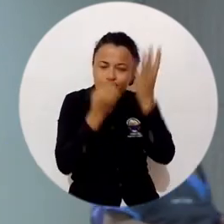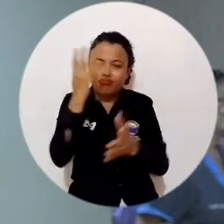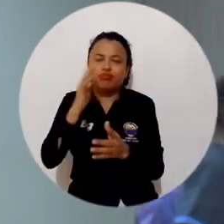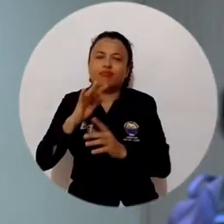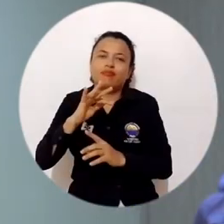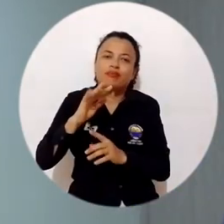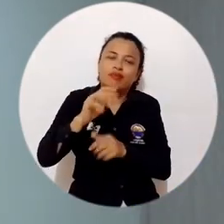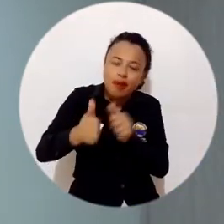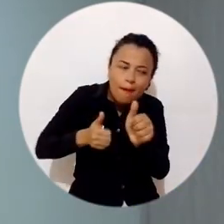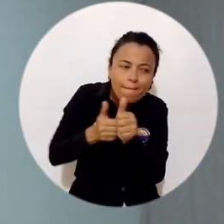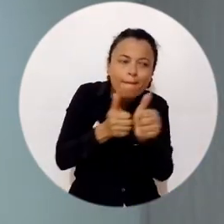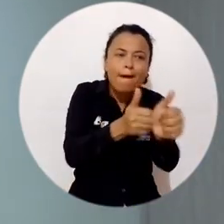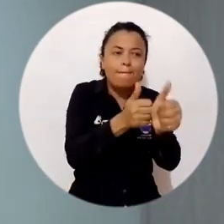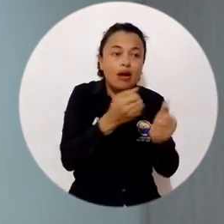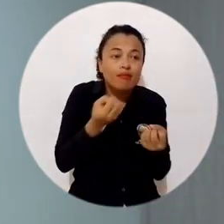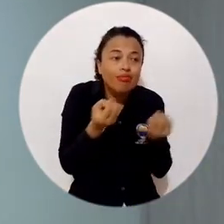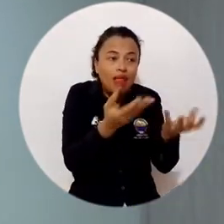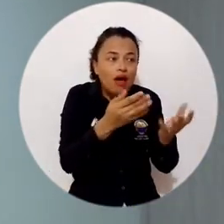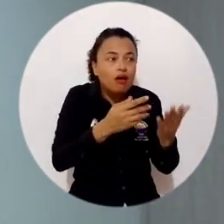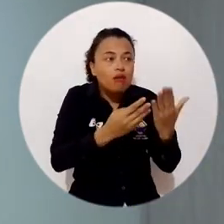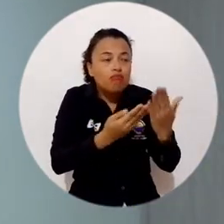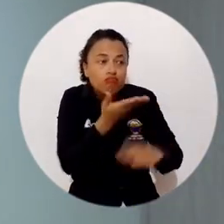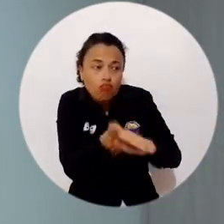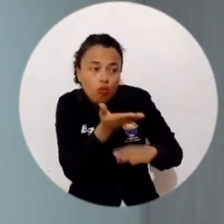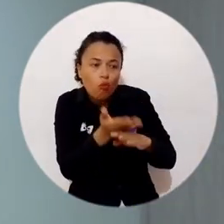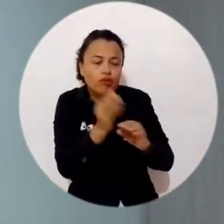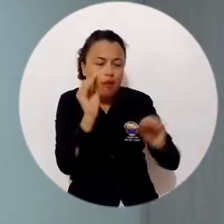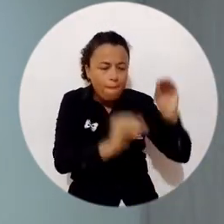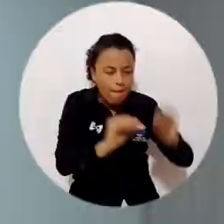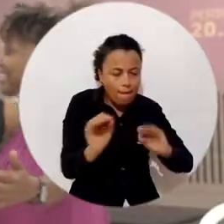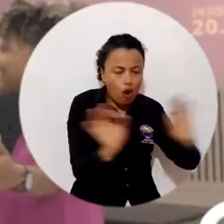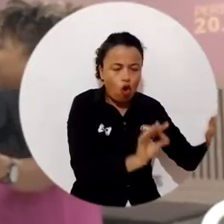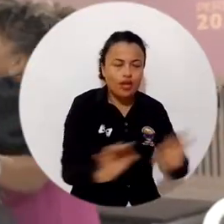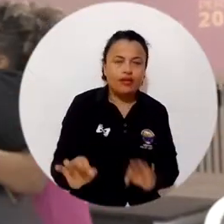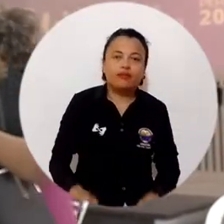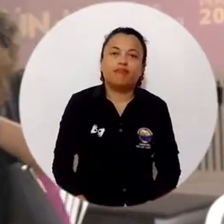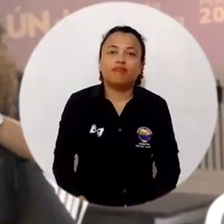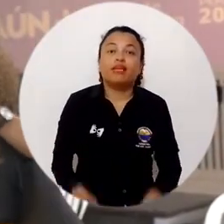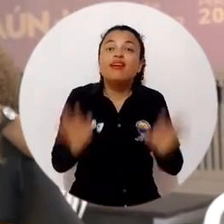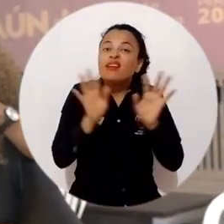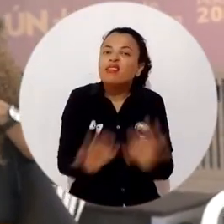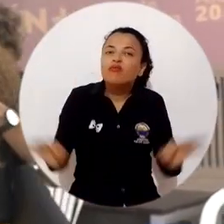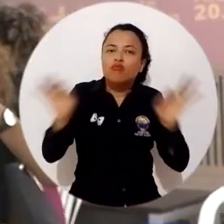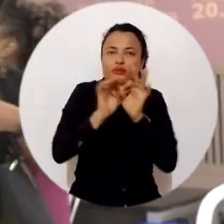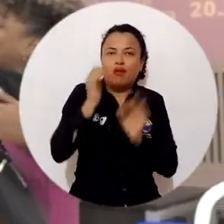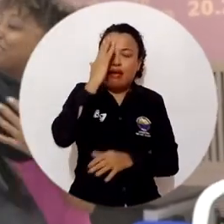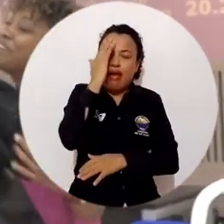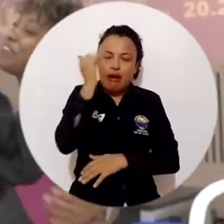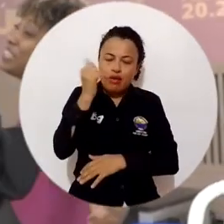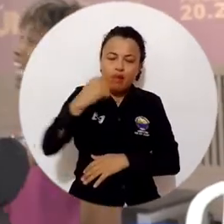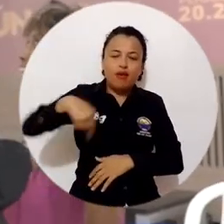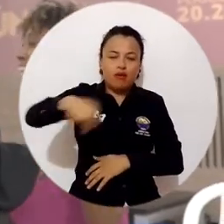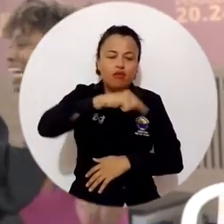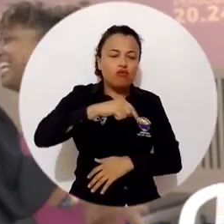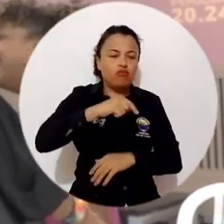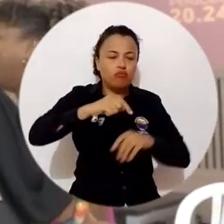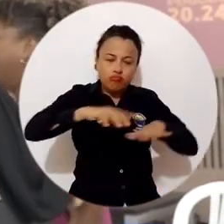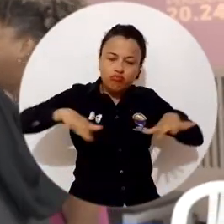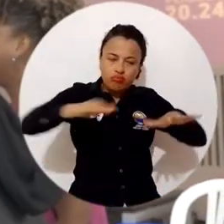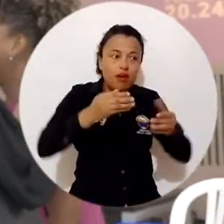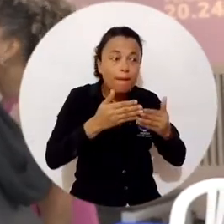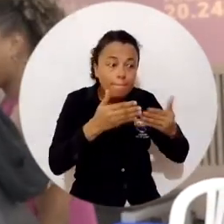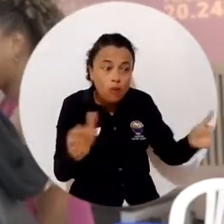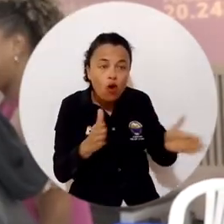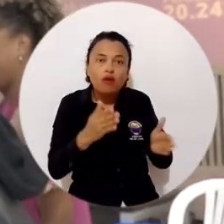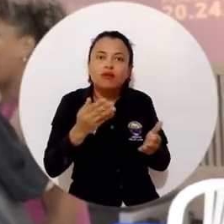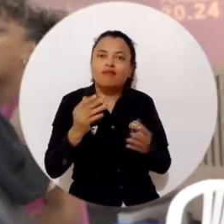lo cual contamos con mentores que podrán ayudar a estructurar esas propuestas. Súper importante que desde la academia también se abra el espacio